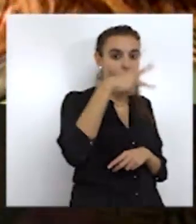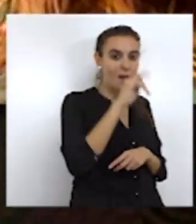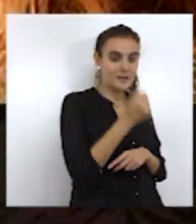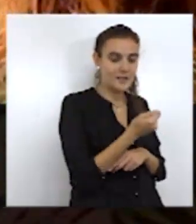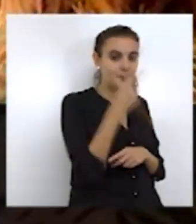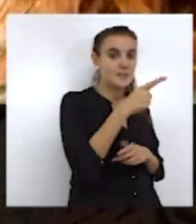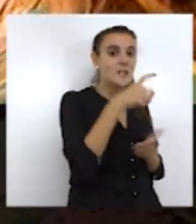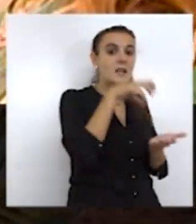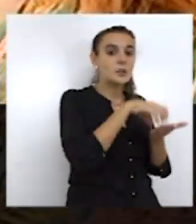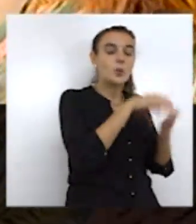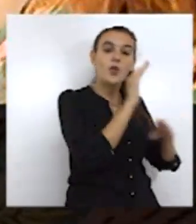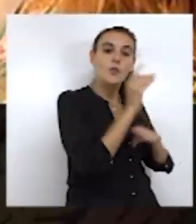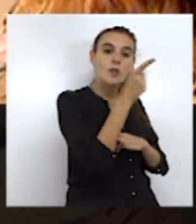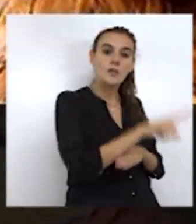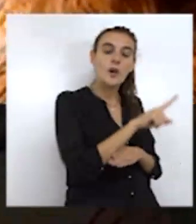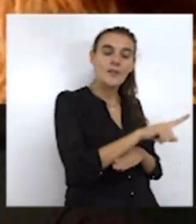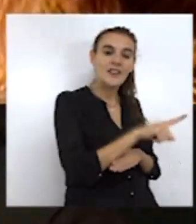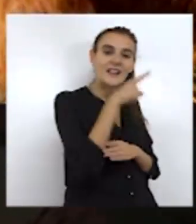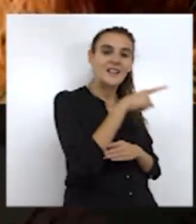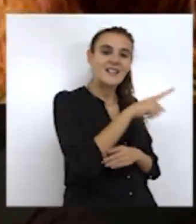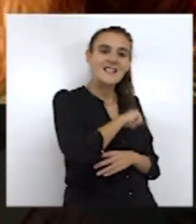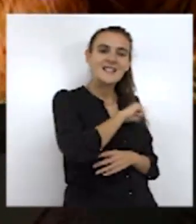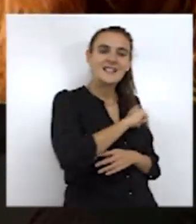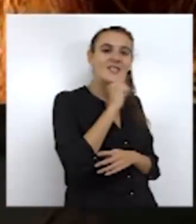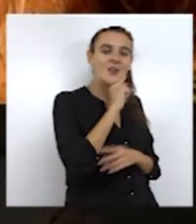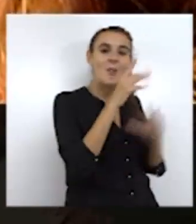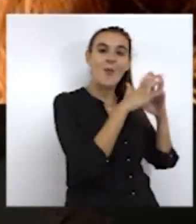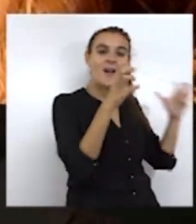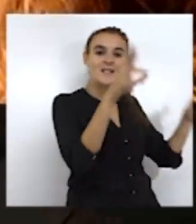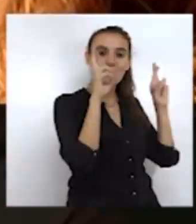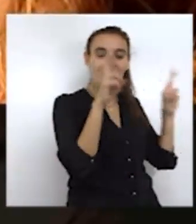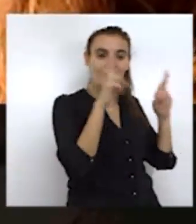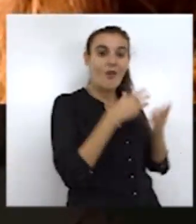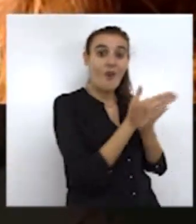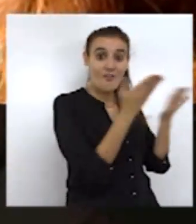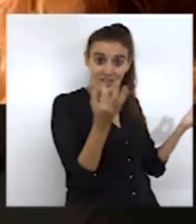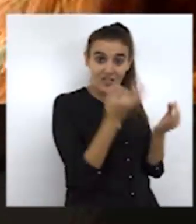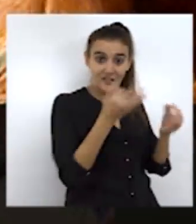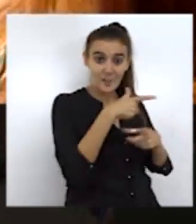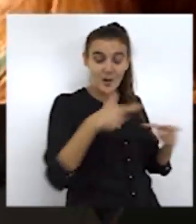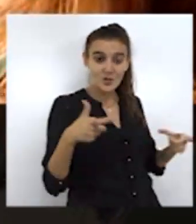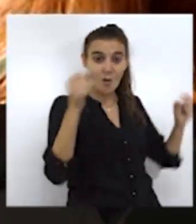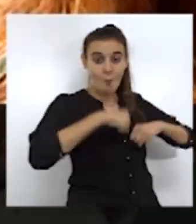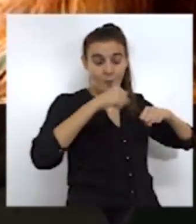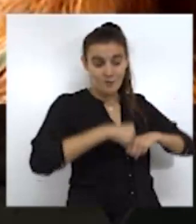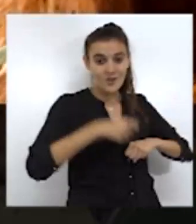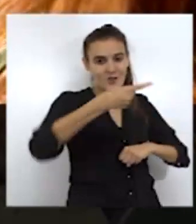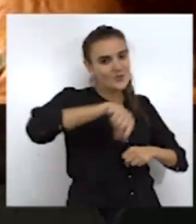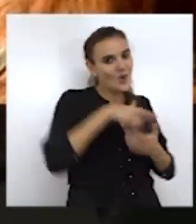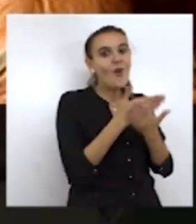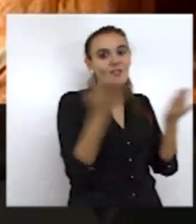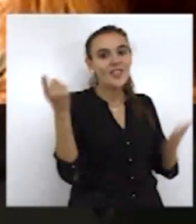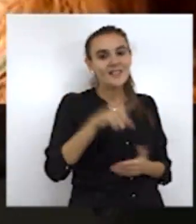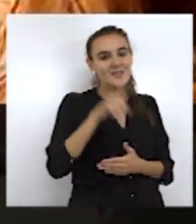de la propia institución financiera, pues nos hace sentirnos esperanzados en que podamos ofrecerle a nuestros mayores, nos podamos